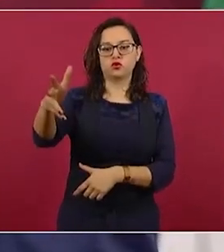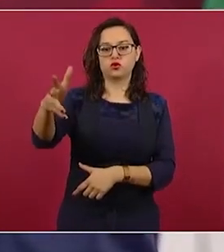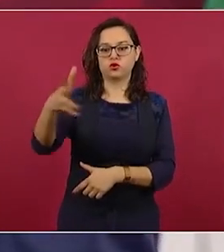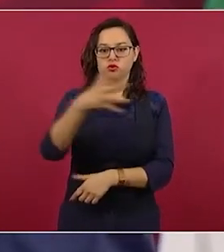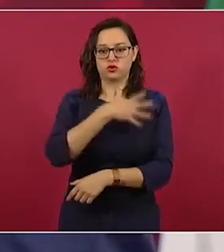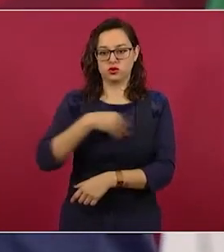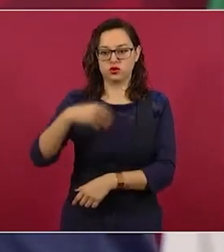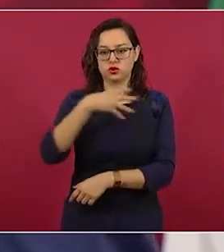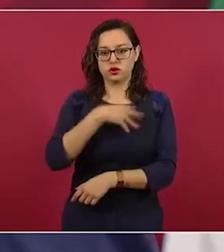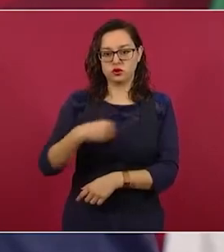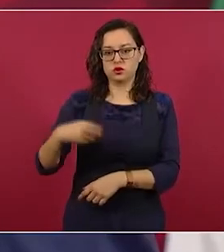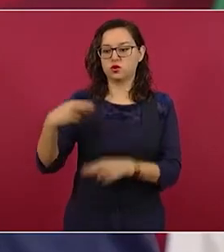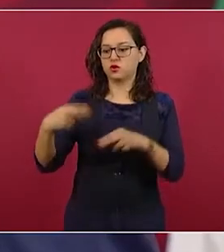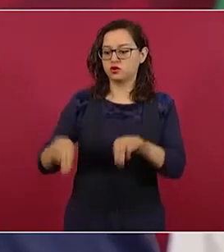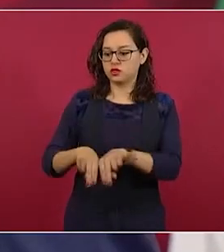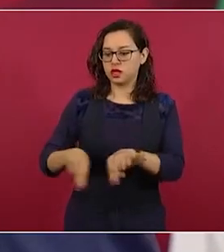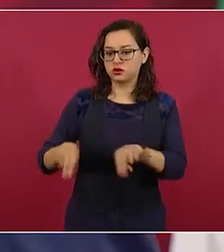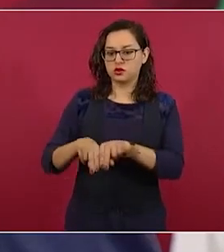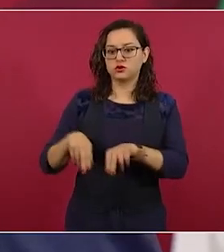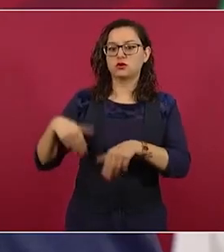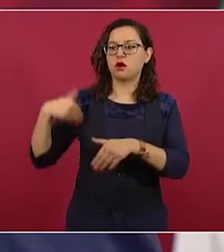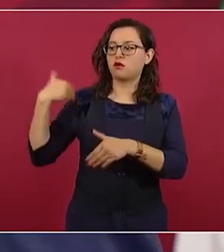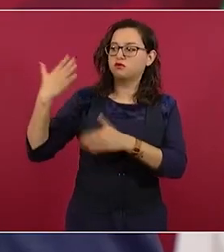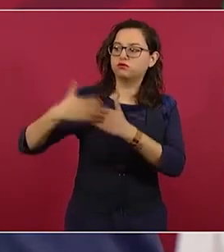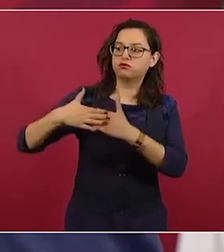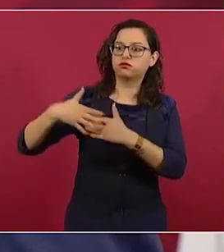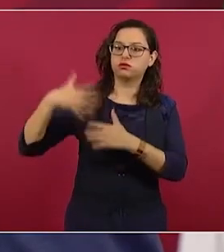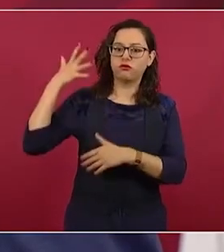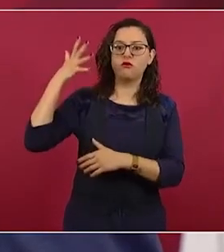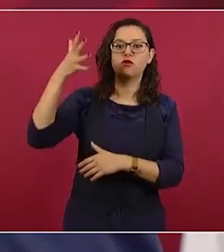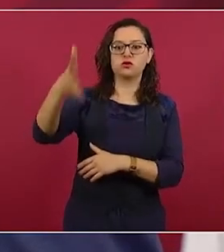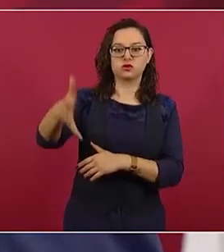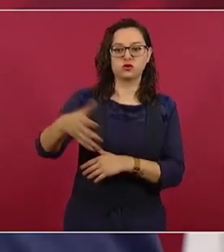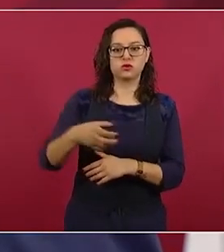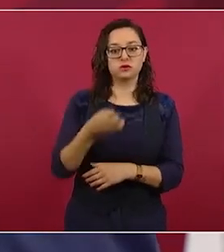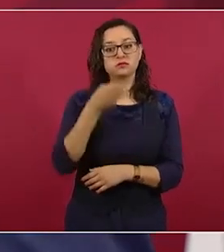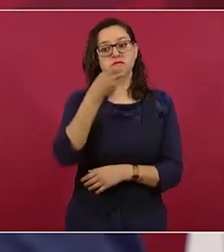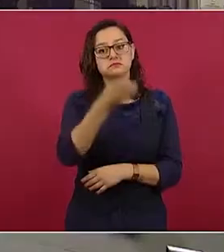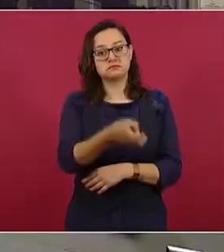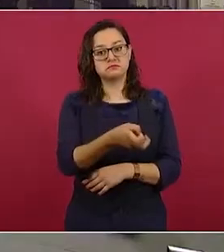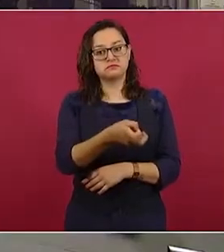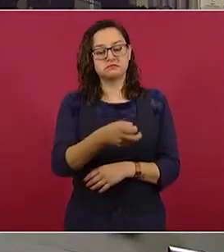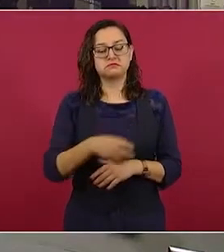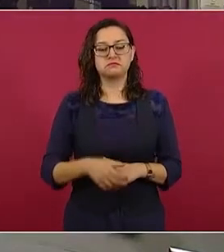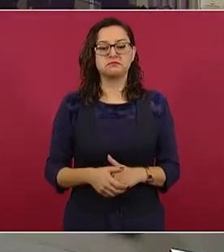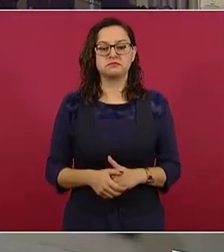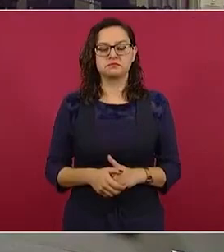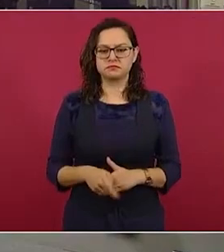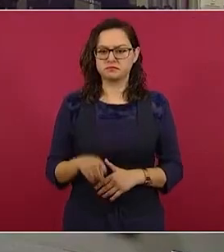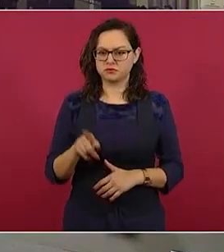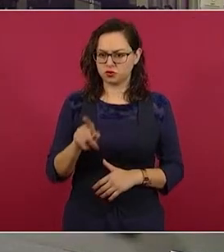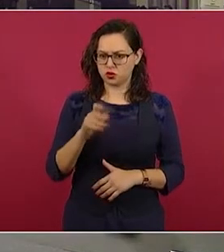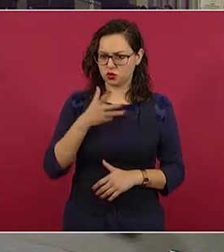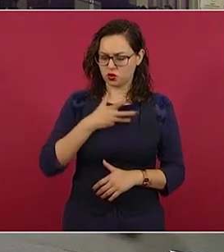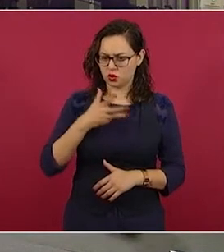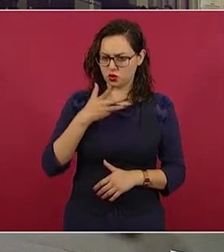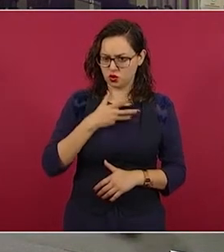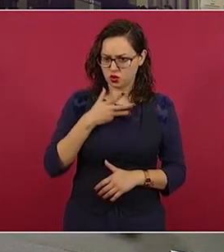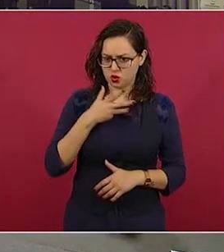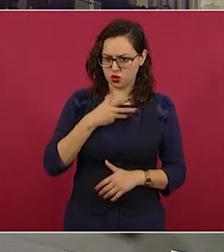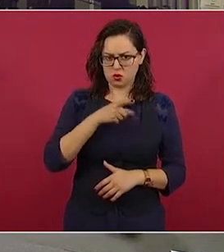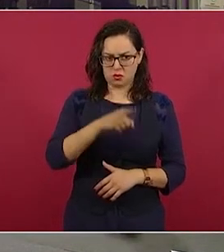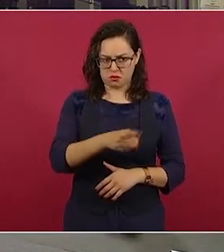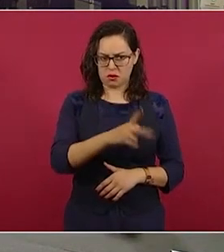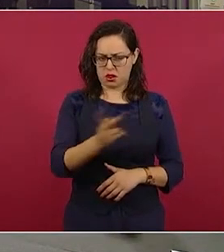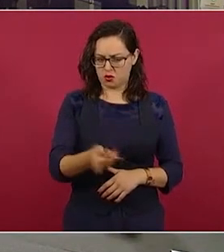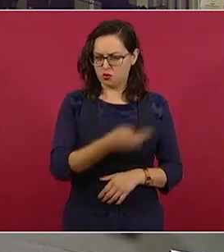nuestros hijos y de nuestros nietos. Eso es lo que puedo comentar. Y no sé si tienes, porque esa fue su